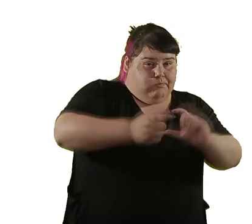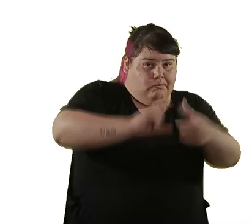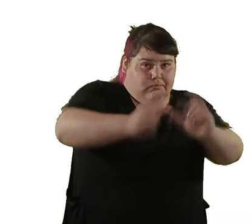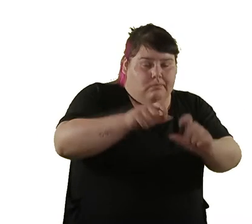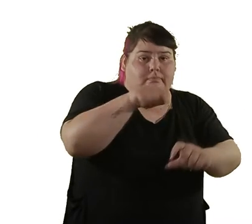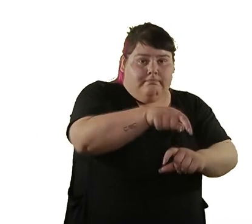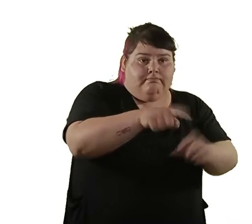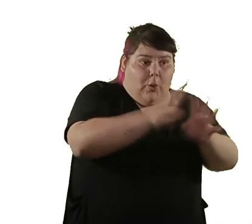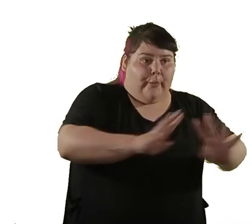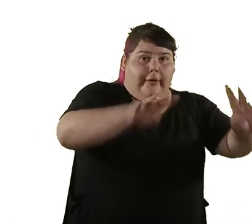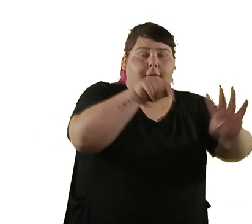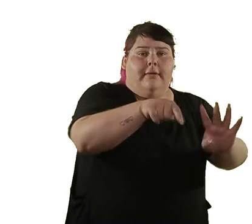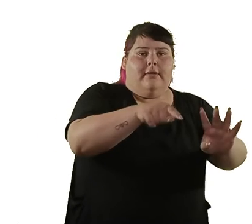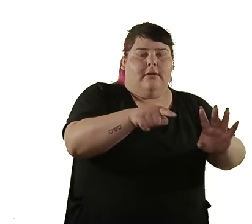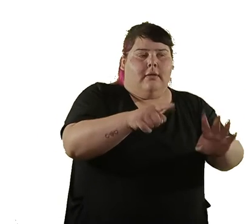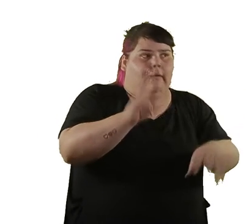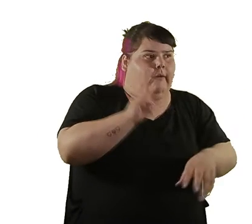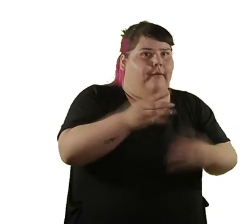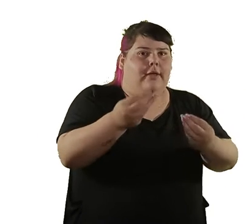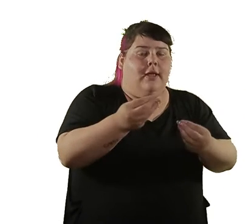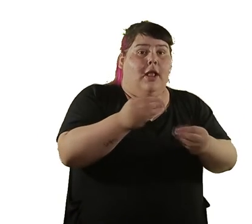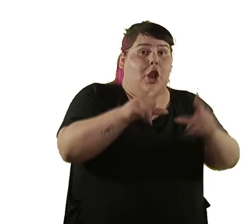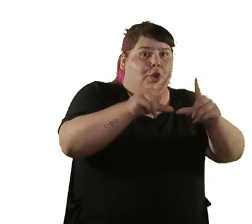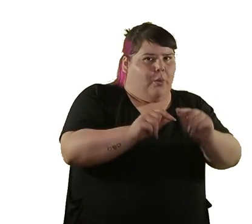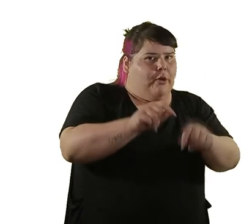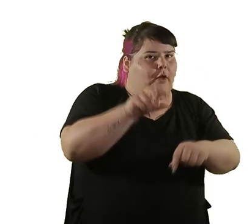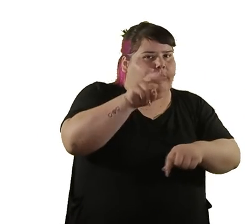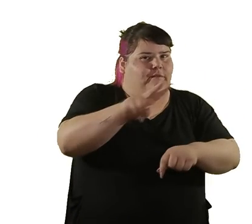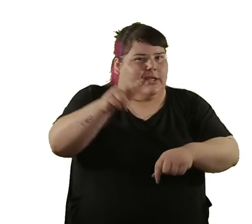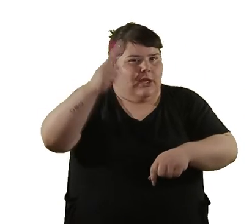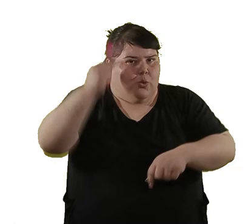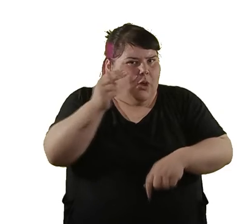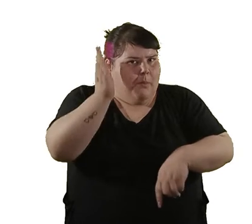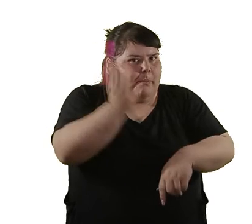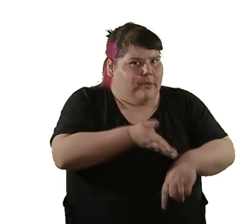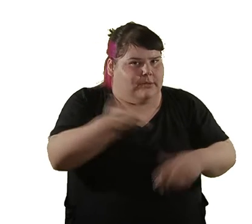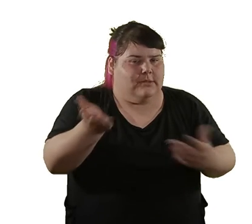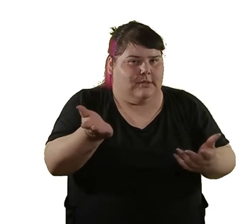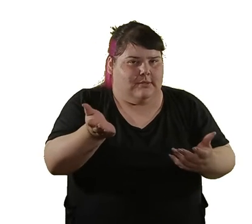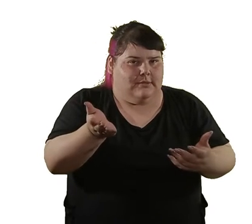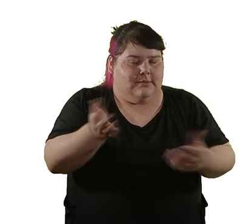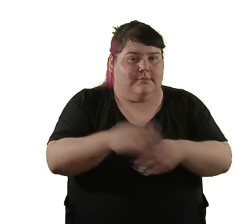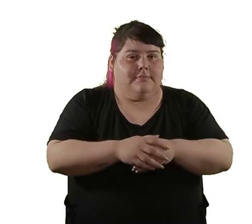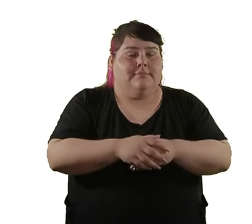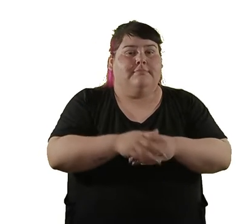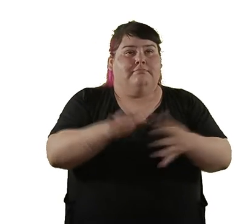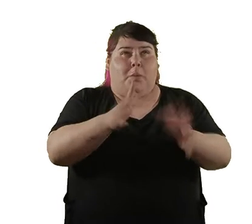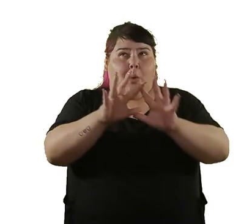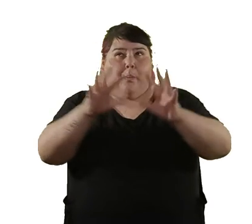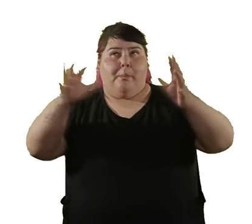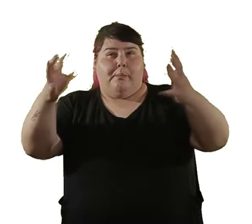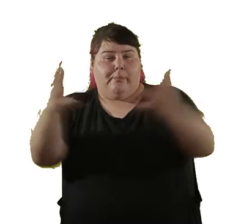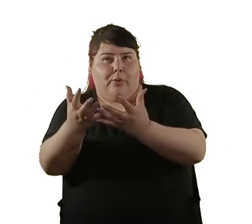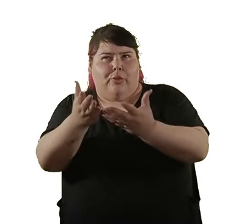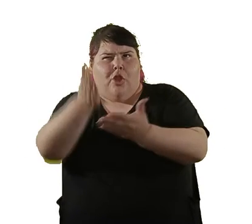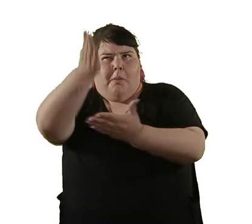de Estadística de la UNESCO y nos vamos a encontrar con que ese número es 29%, o menos de un tercio. Más o menos en el mundo somos la mitad de mujeres y